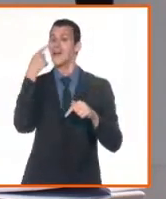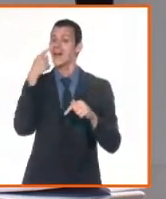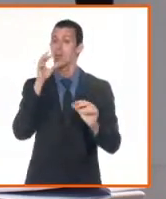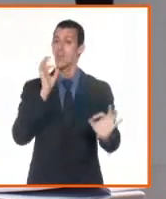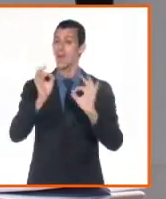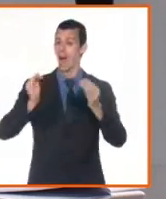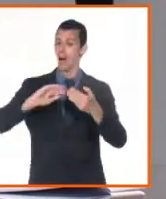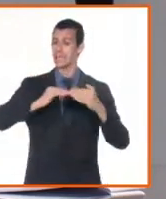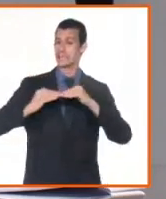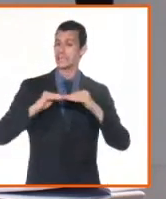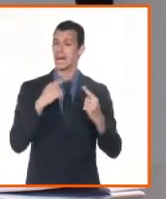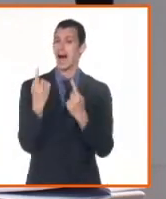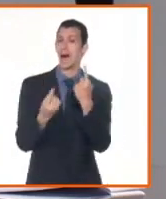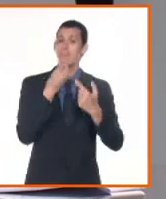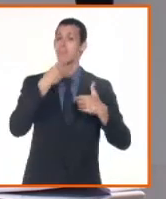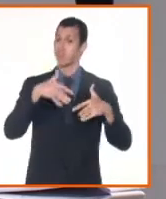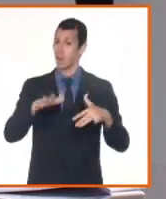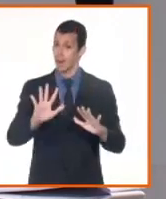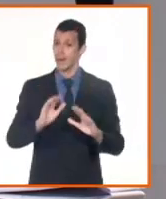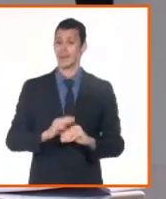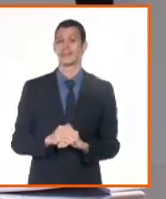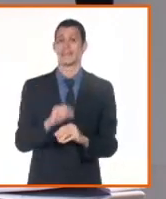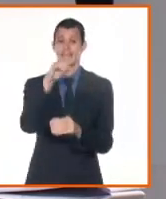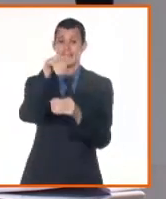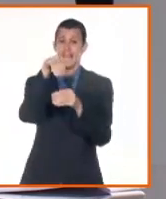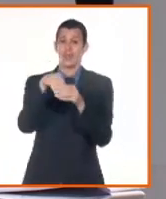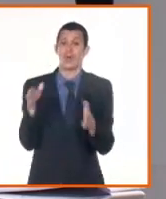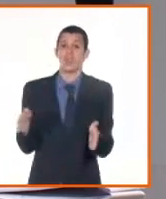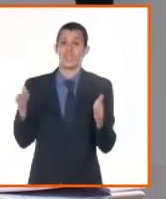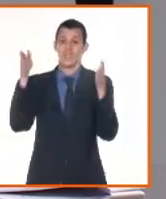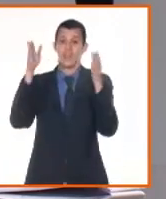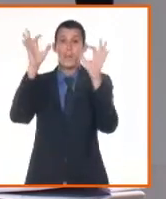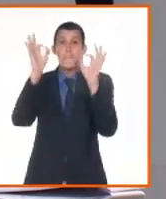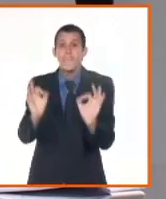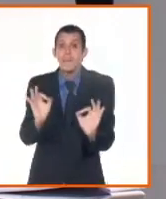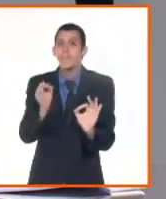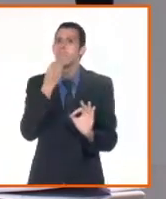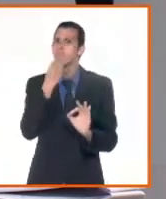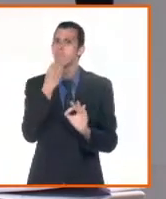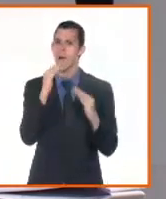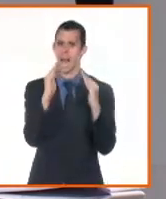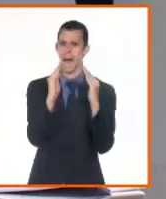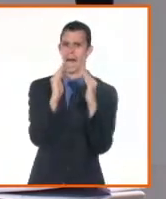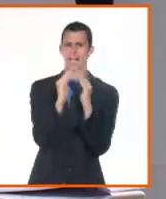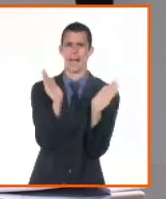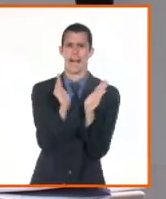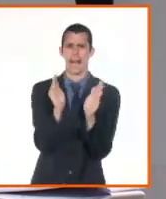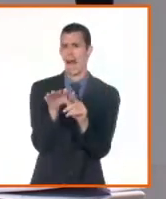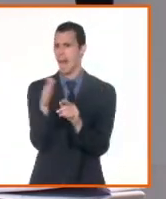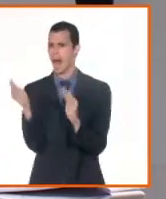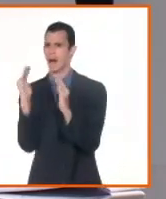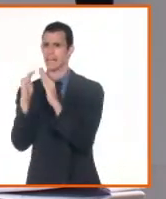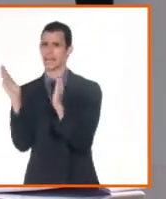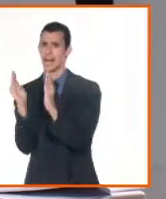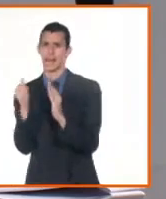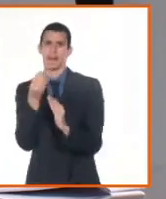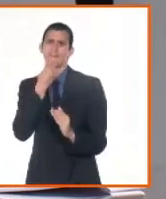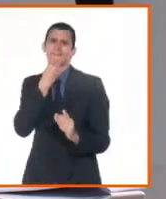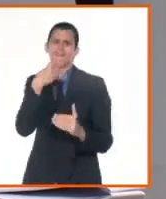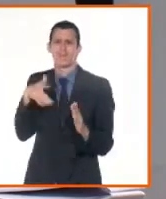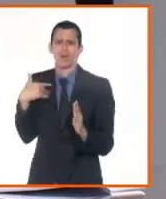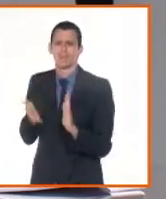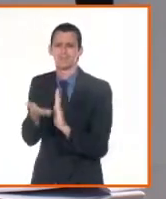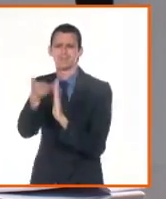conflicto, puesto que su derecho se encuentra reconocido una vez que se encuentre inscrito y usted